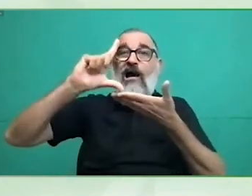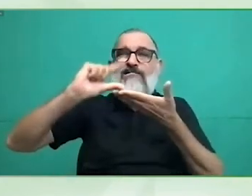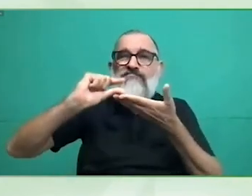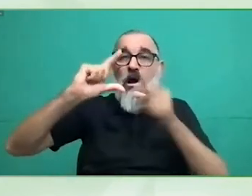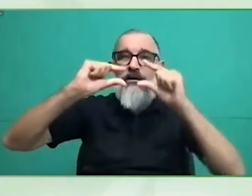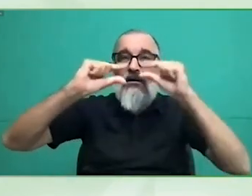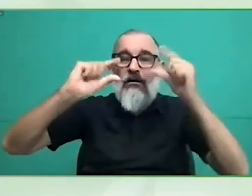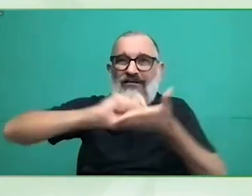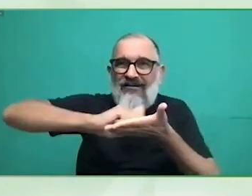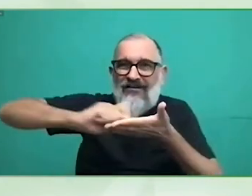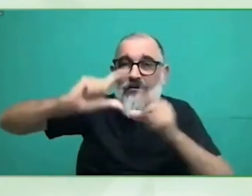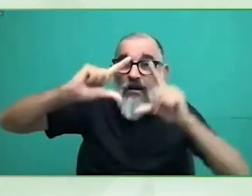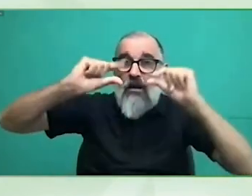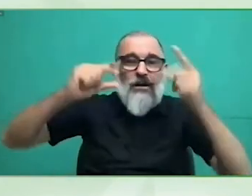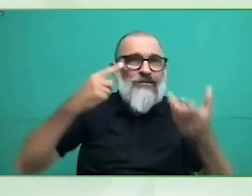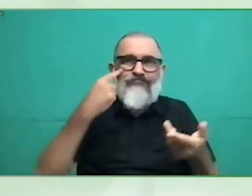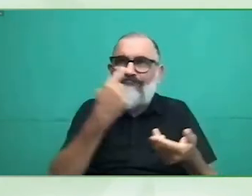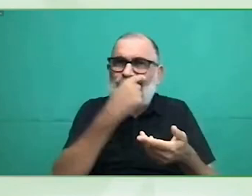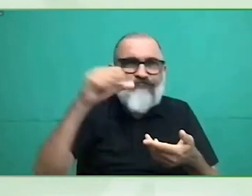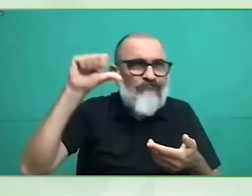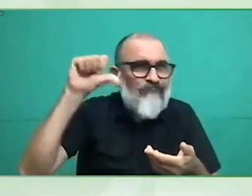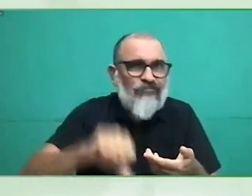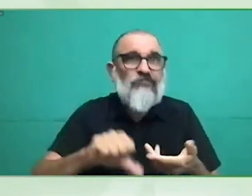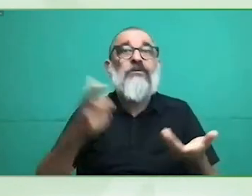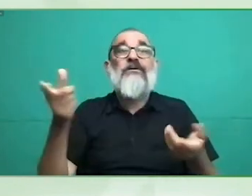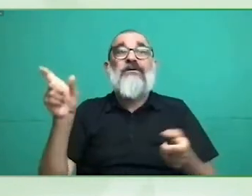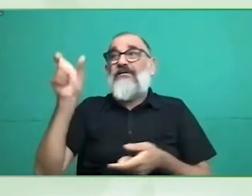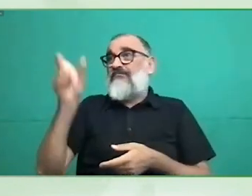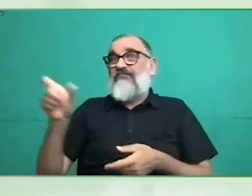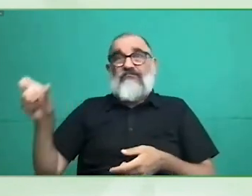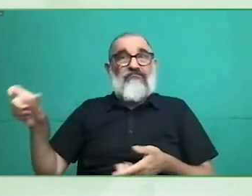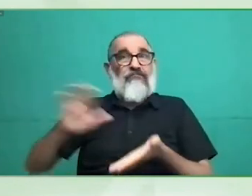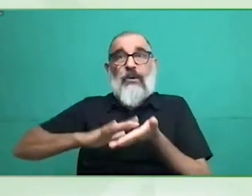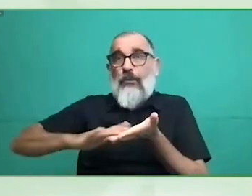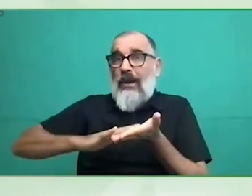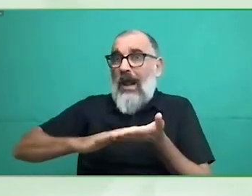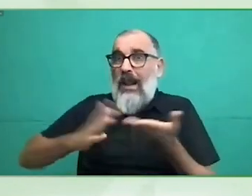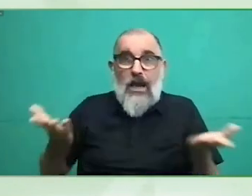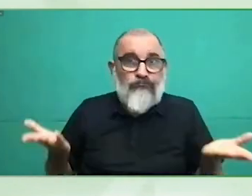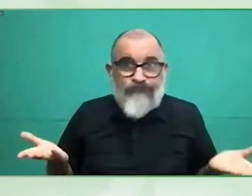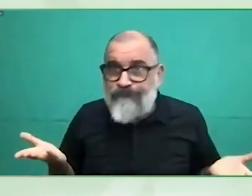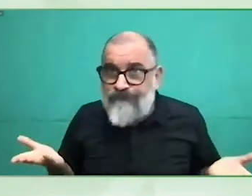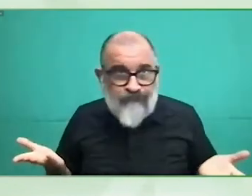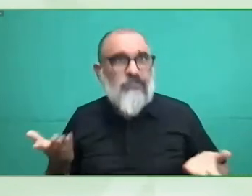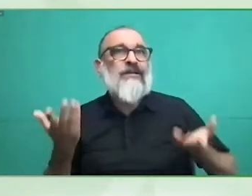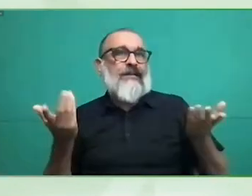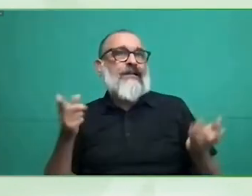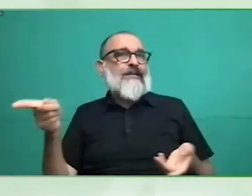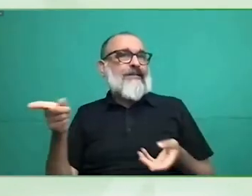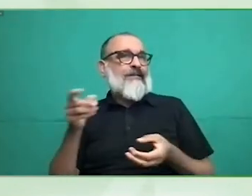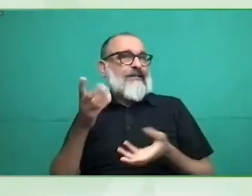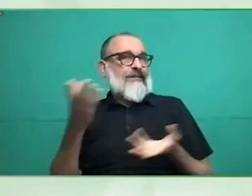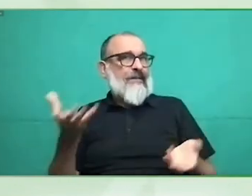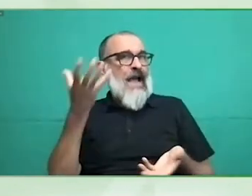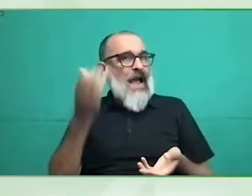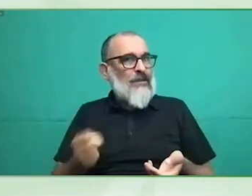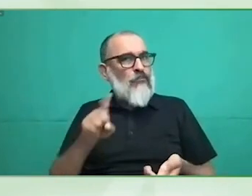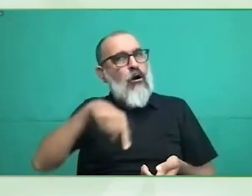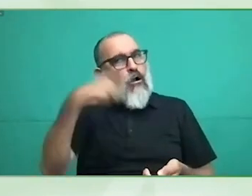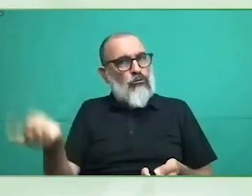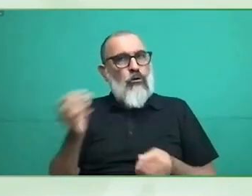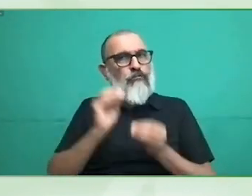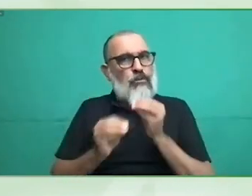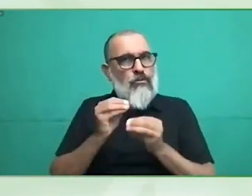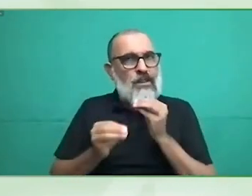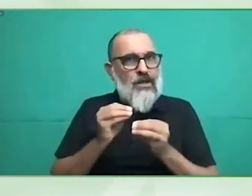elecciones generales tanto el congreso como el senado y en las elecciones autonómicas pero no lo